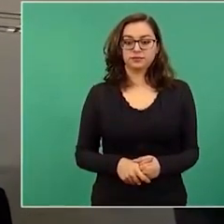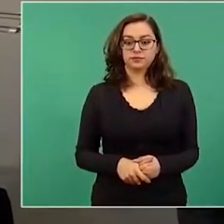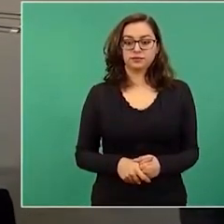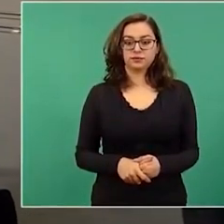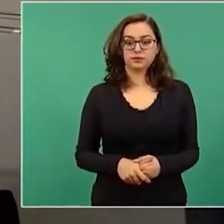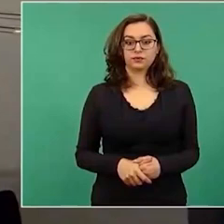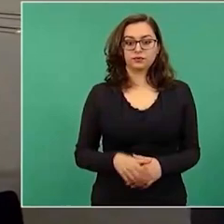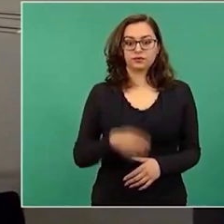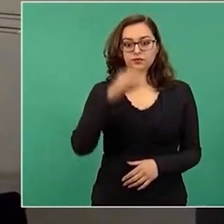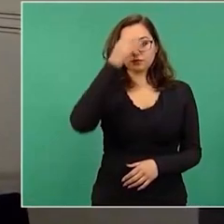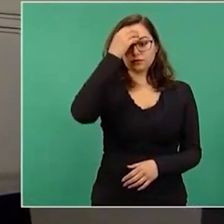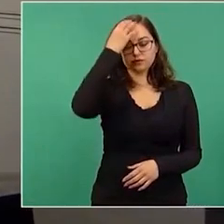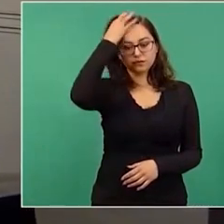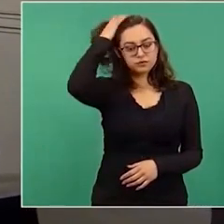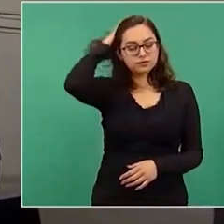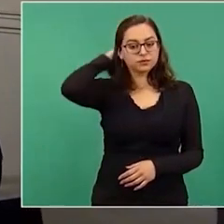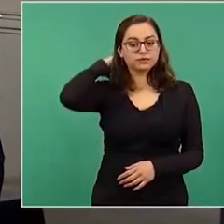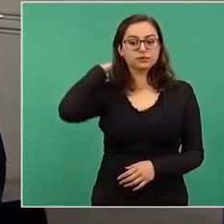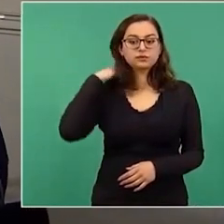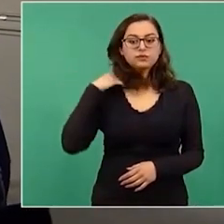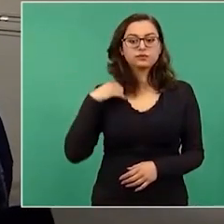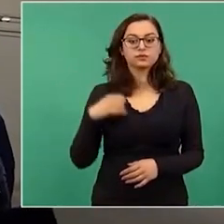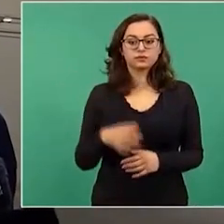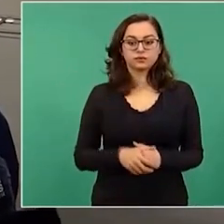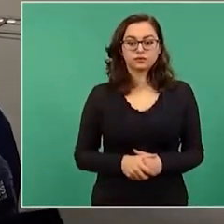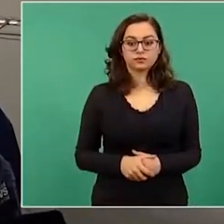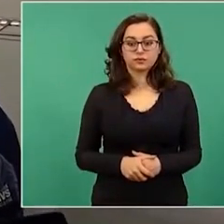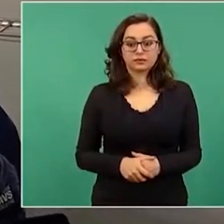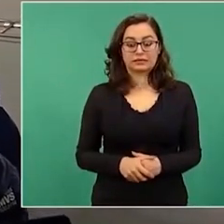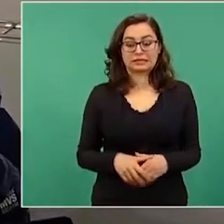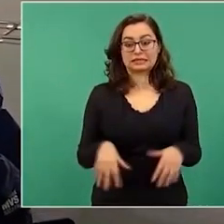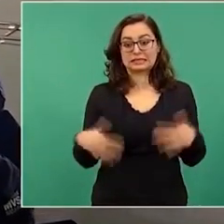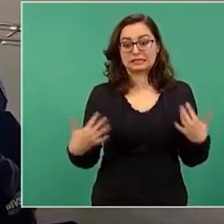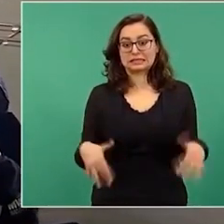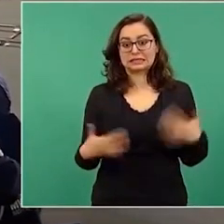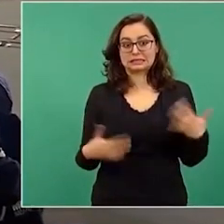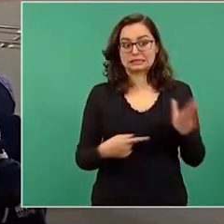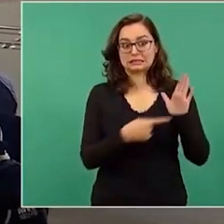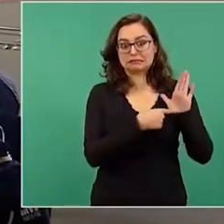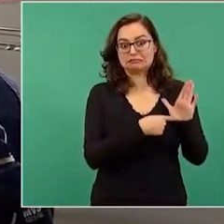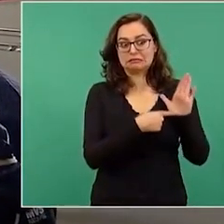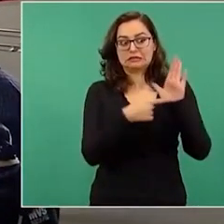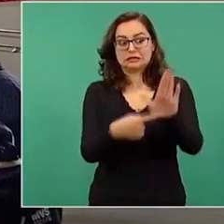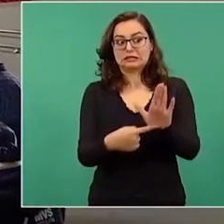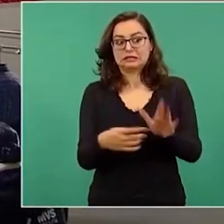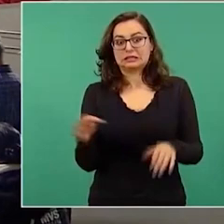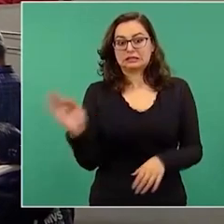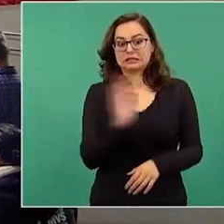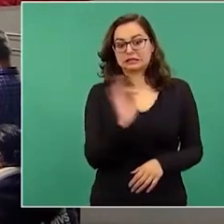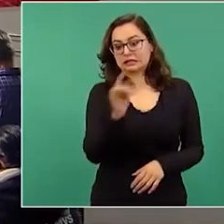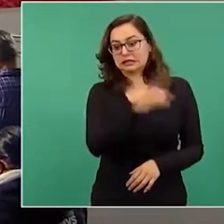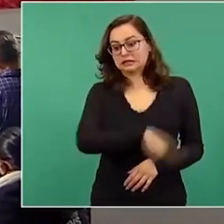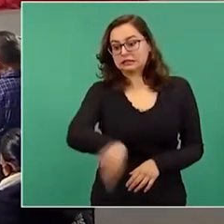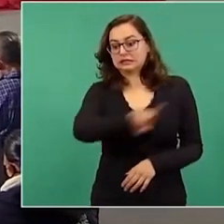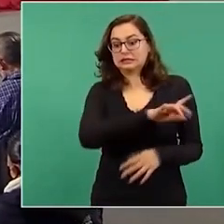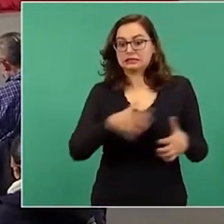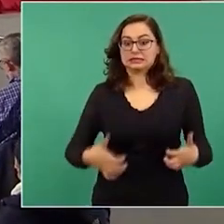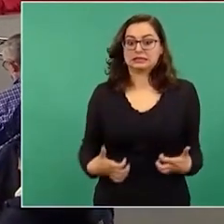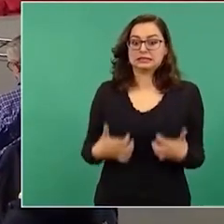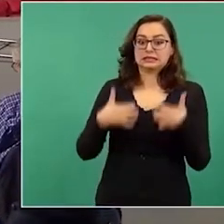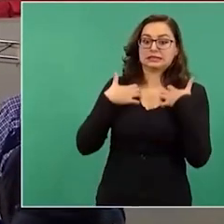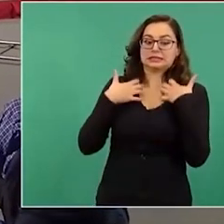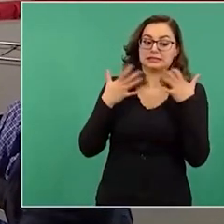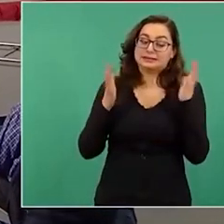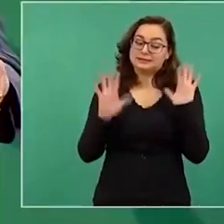No le voy a dar coraje, pero sin presumir,